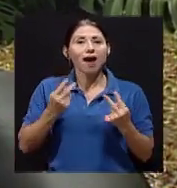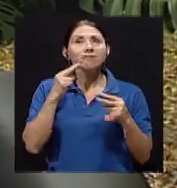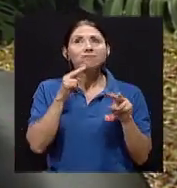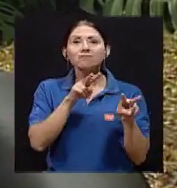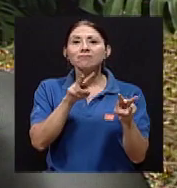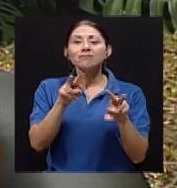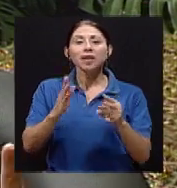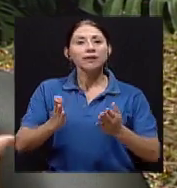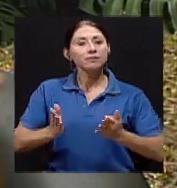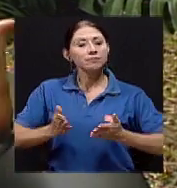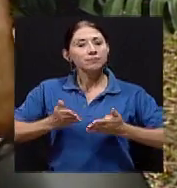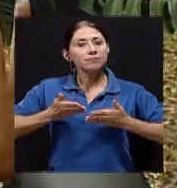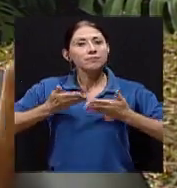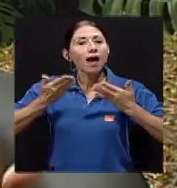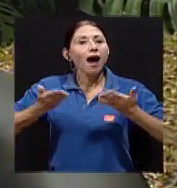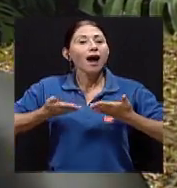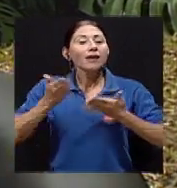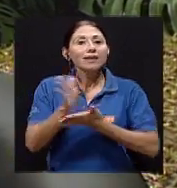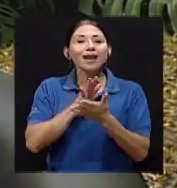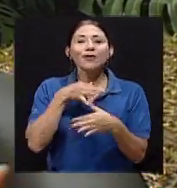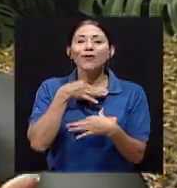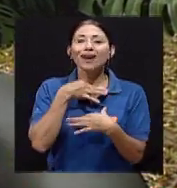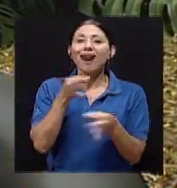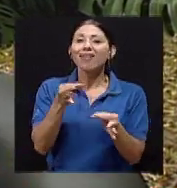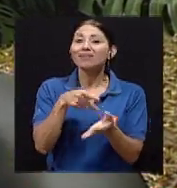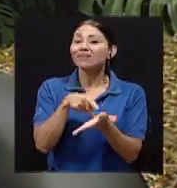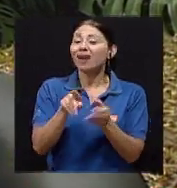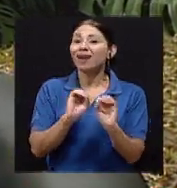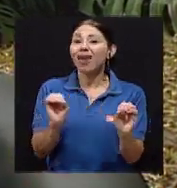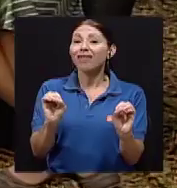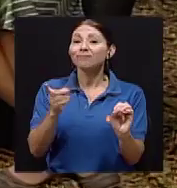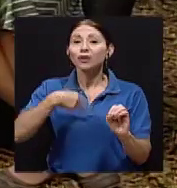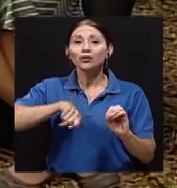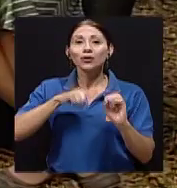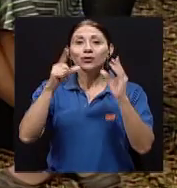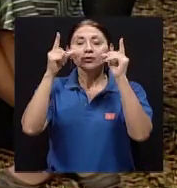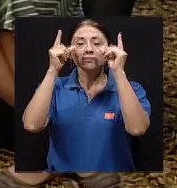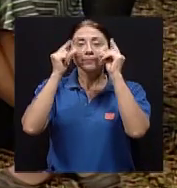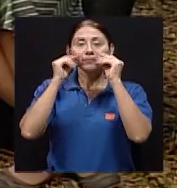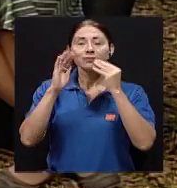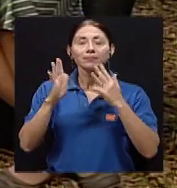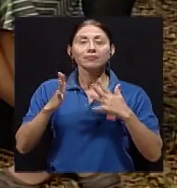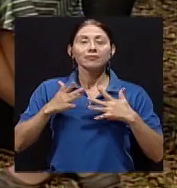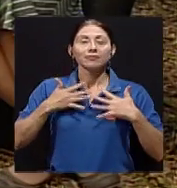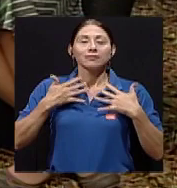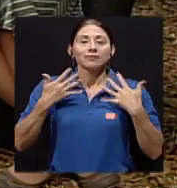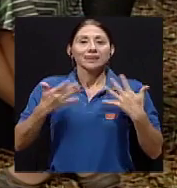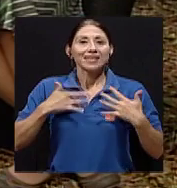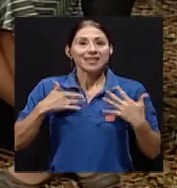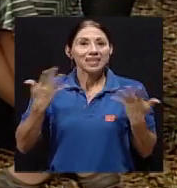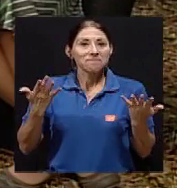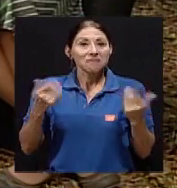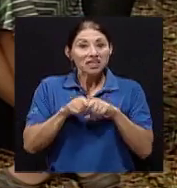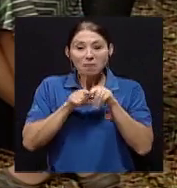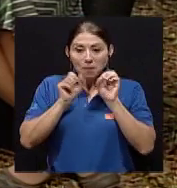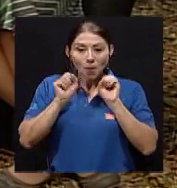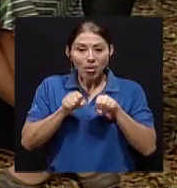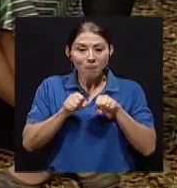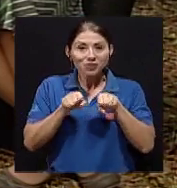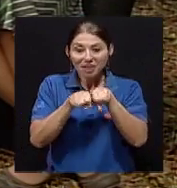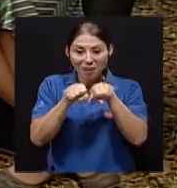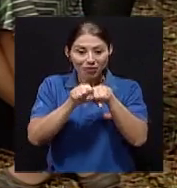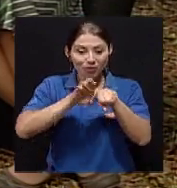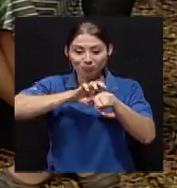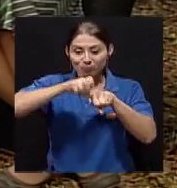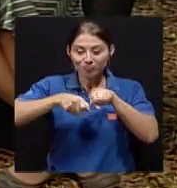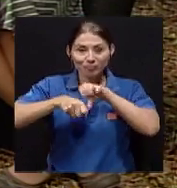es un recurso gratuito y lo podemos disfrutar, cerrar los ojos en un espacio, andar por estos espacios descalzos, empezar a sentir las sensaciones y